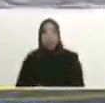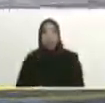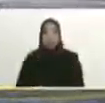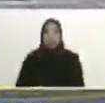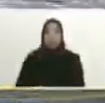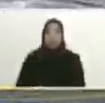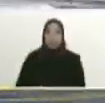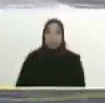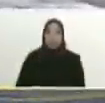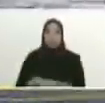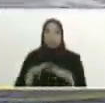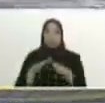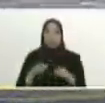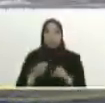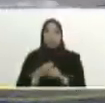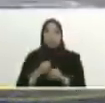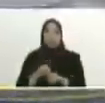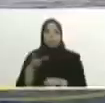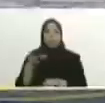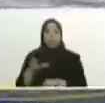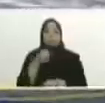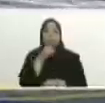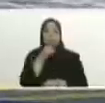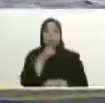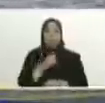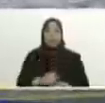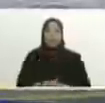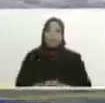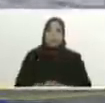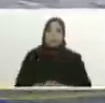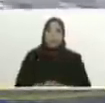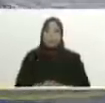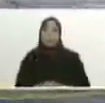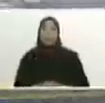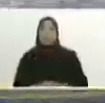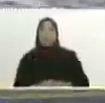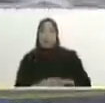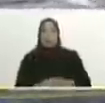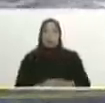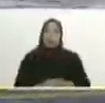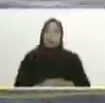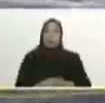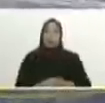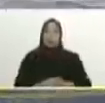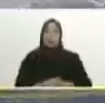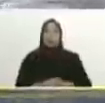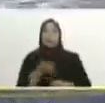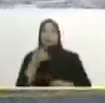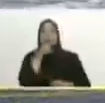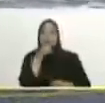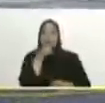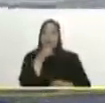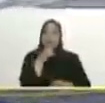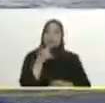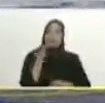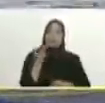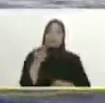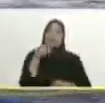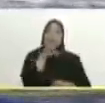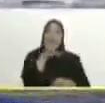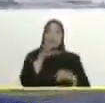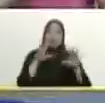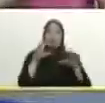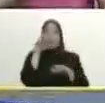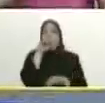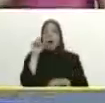el río Torbes en algunos sectores que estaban algo afectados también tuvimos el cambio de la pasarela que tenía cincuenta y algo